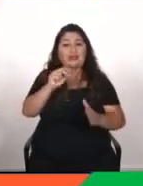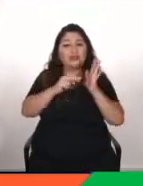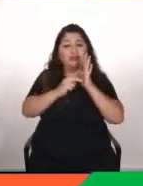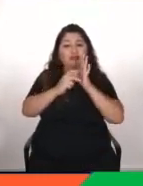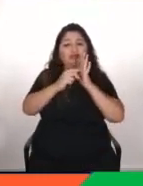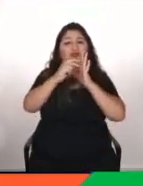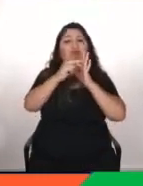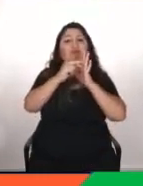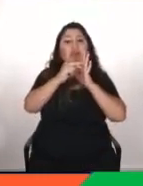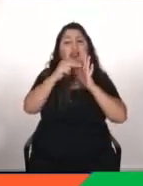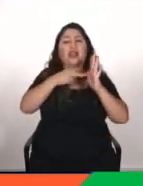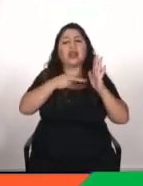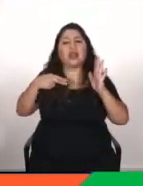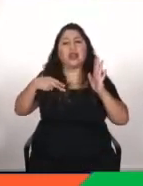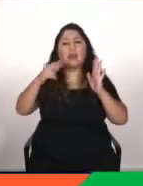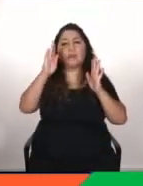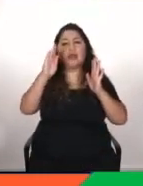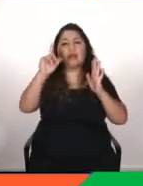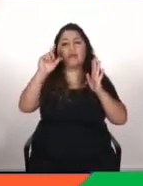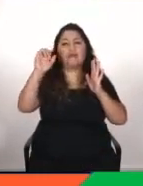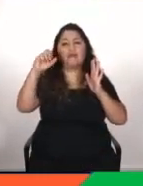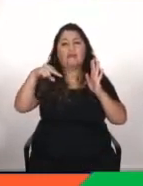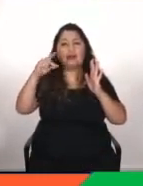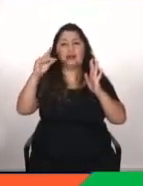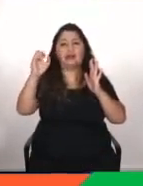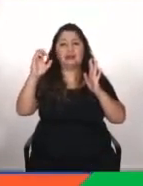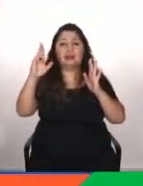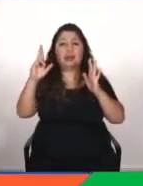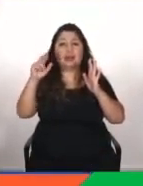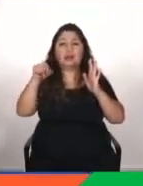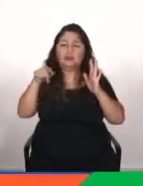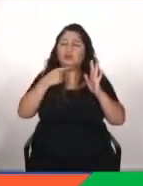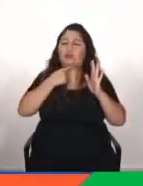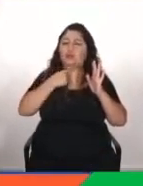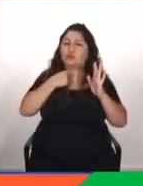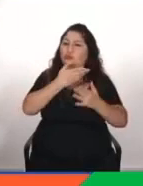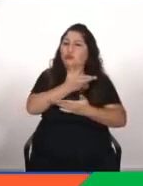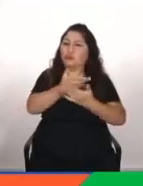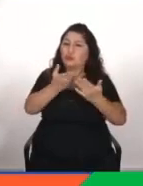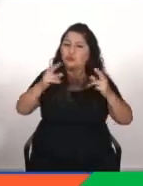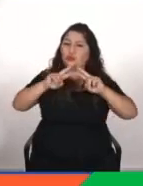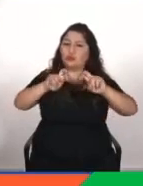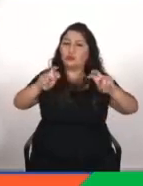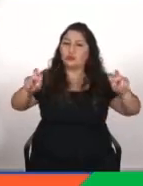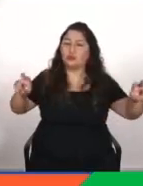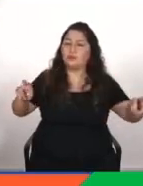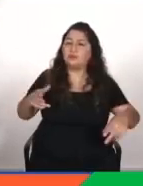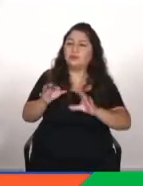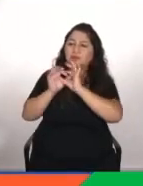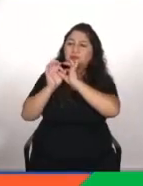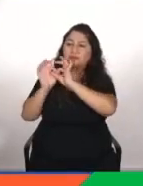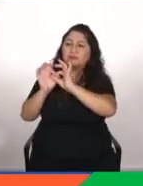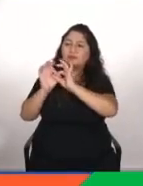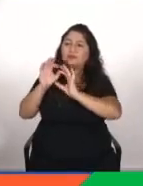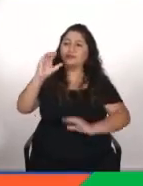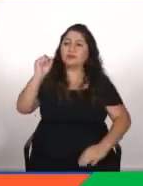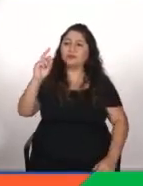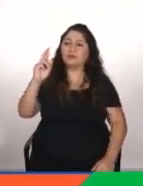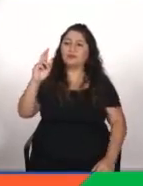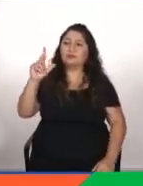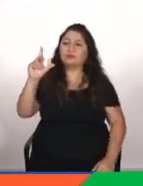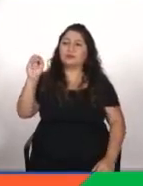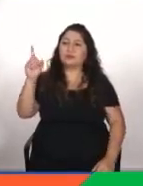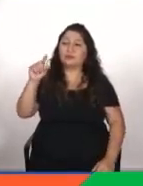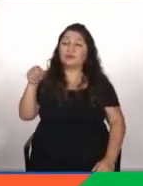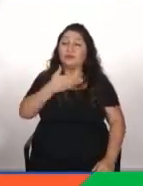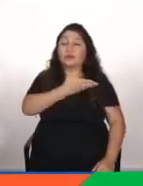Blender y que bueno que animo a la gente a buscarlo porque es muy interesante en fin oye gracias por estar acá Carlos gracias a la gente que